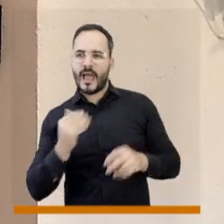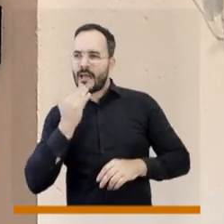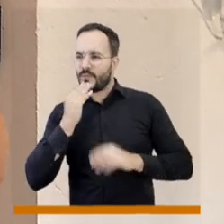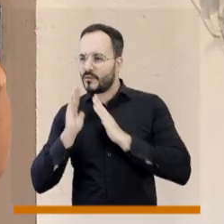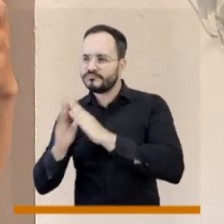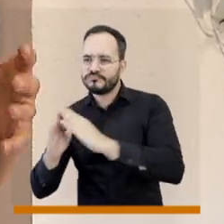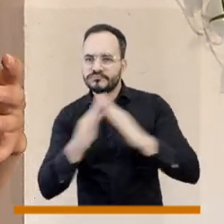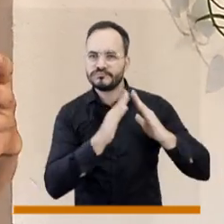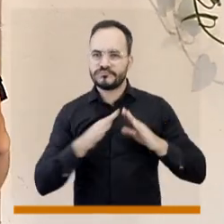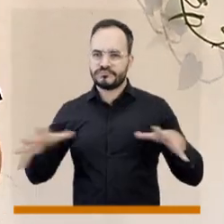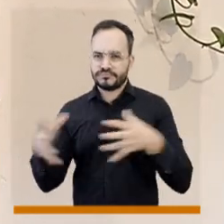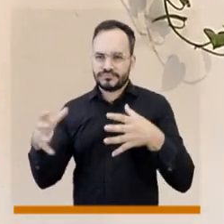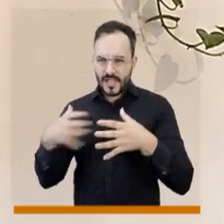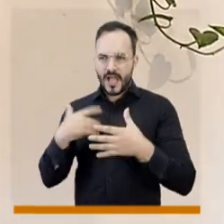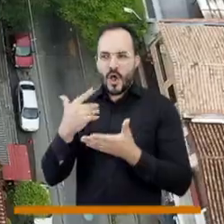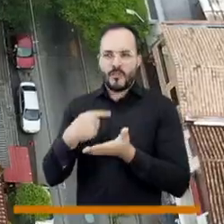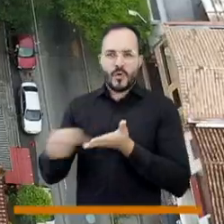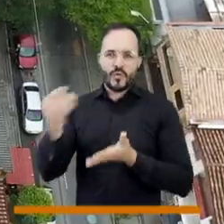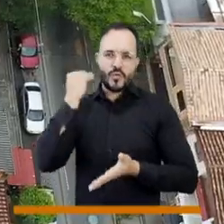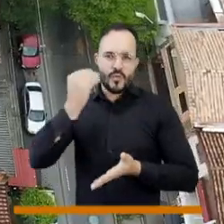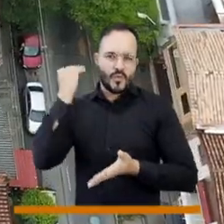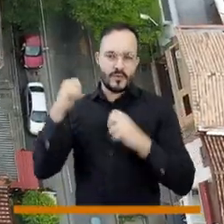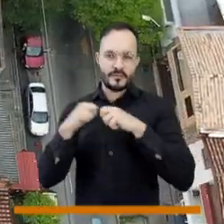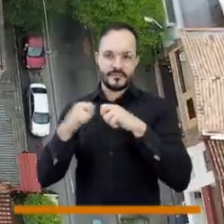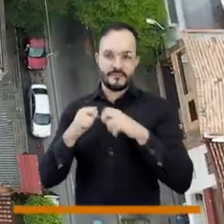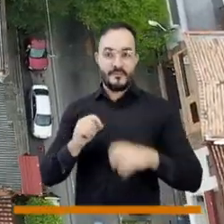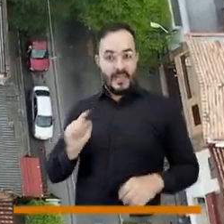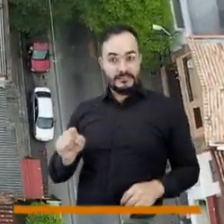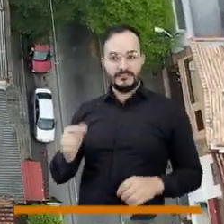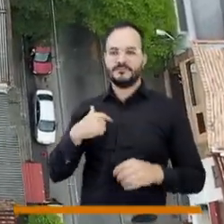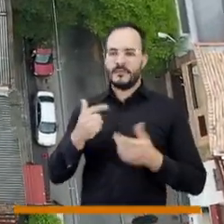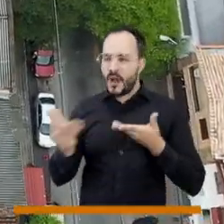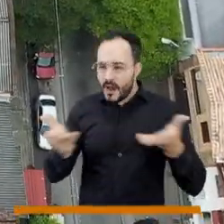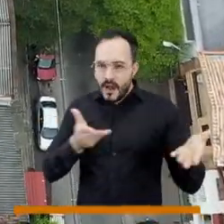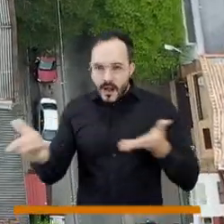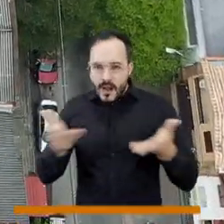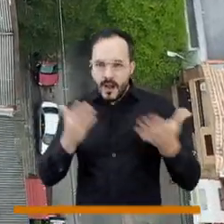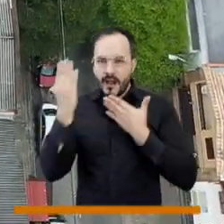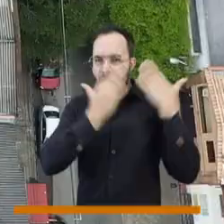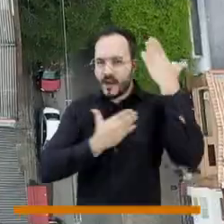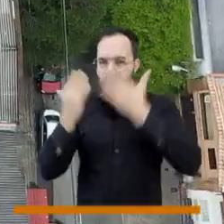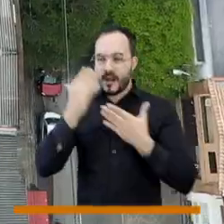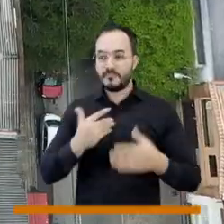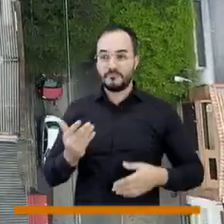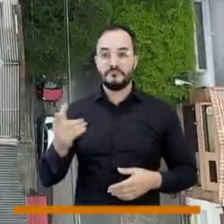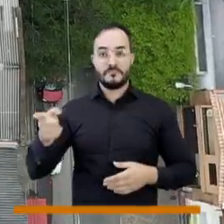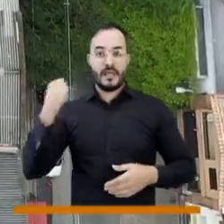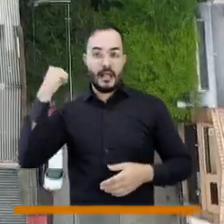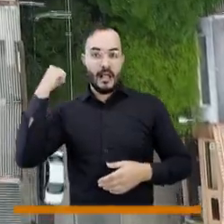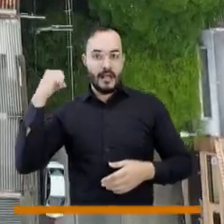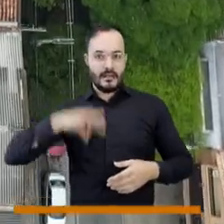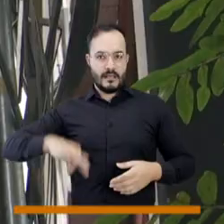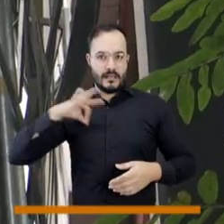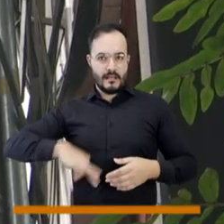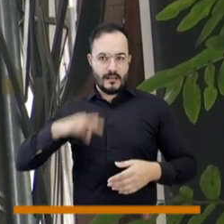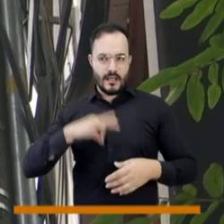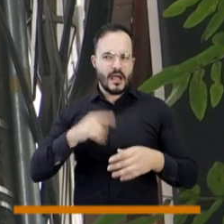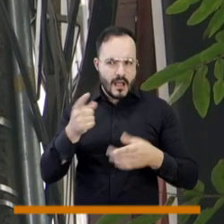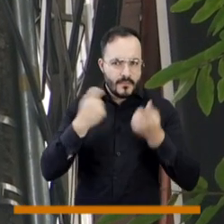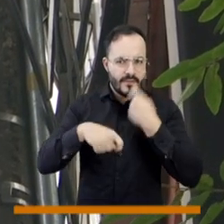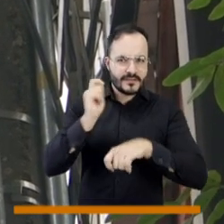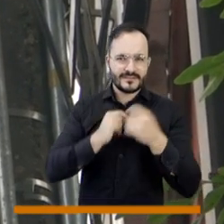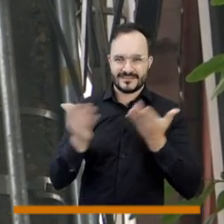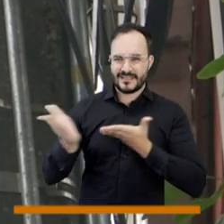desarrollando un proyecto entre varios vecinos para repartir los ingresos que se venden o los ingresos producto de la venta de energía